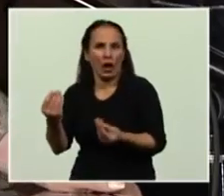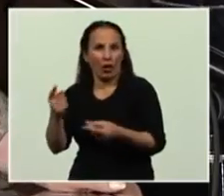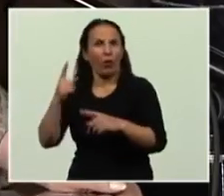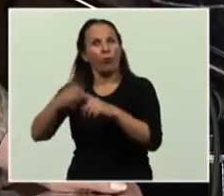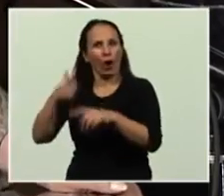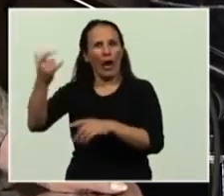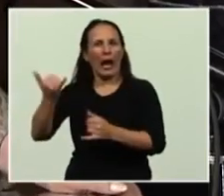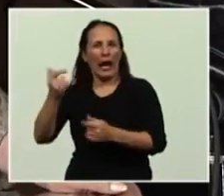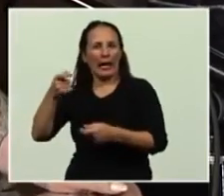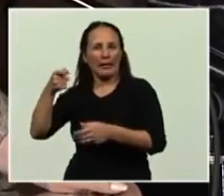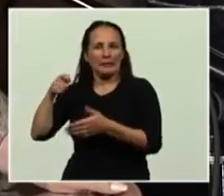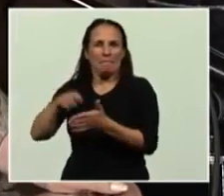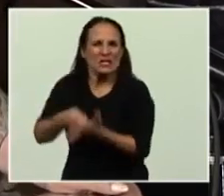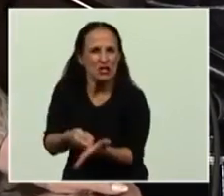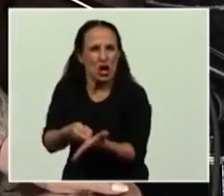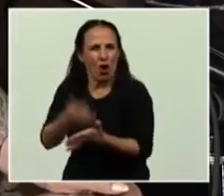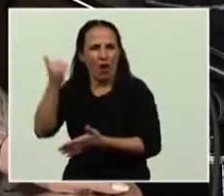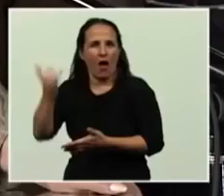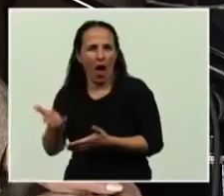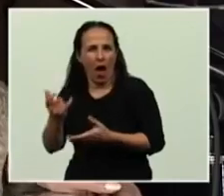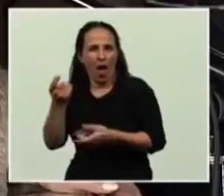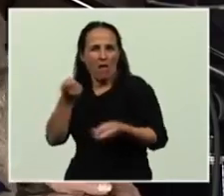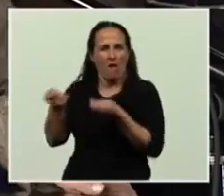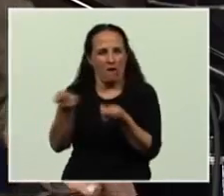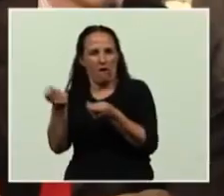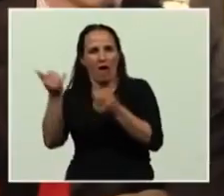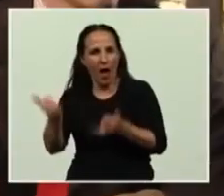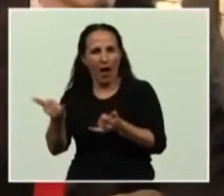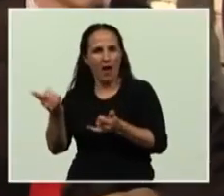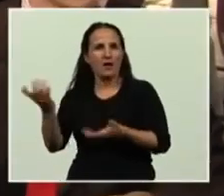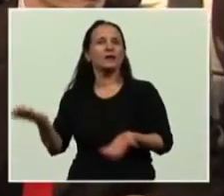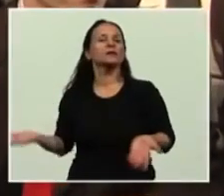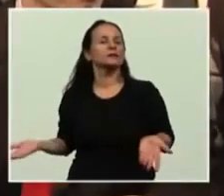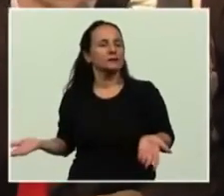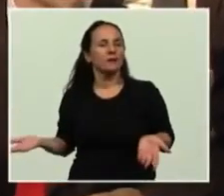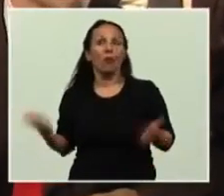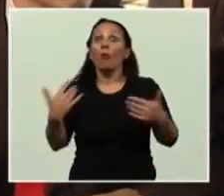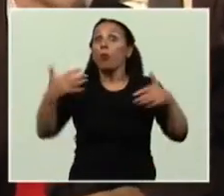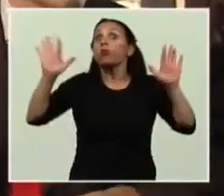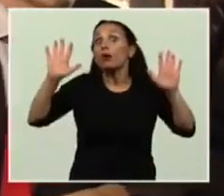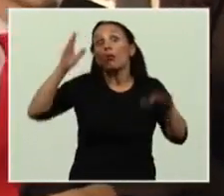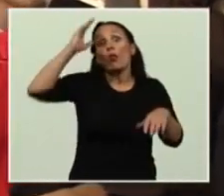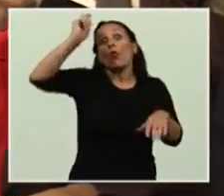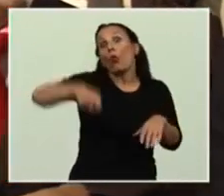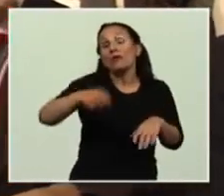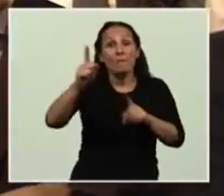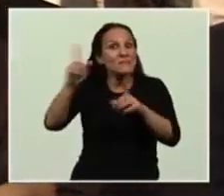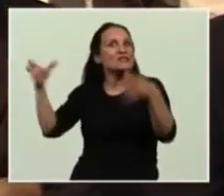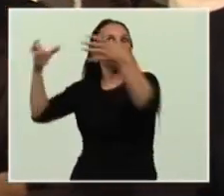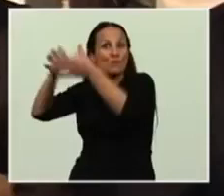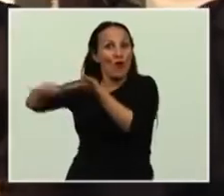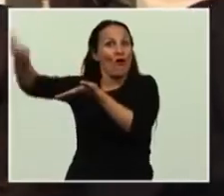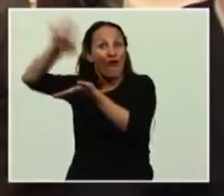presión, de extorsión. No sería raro que algún juez, a lo mejor de la misma